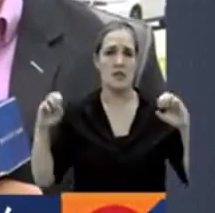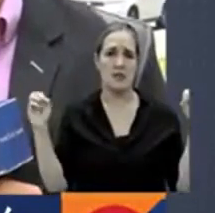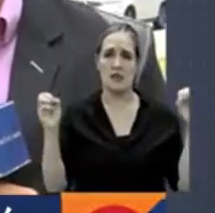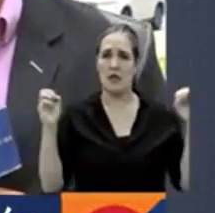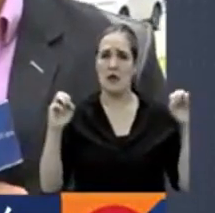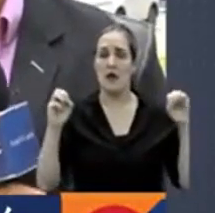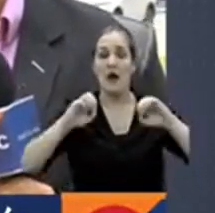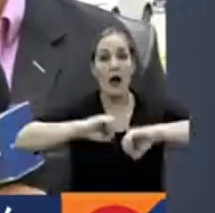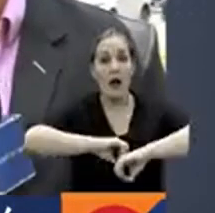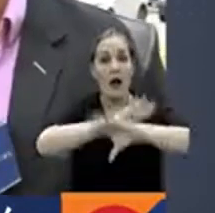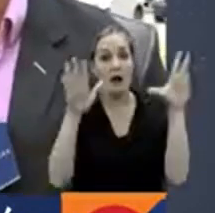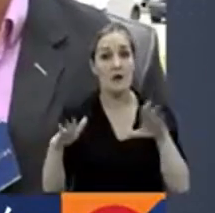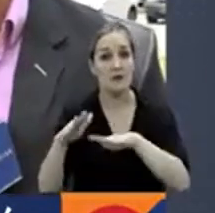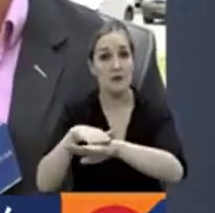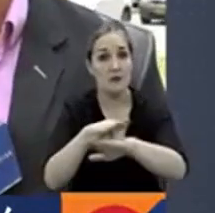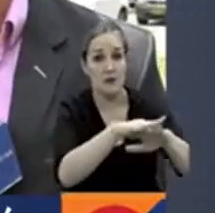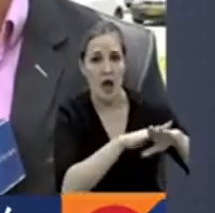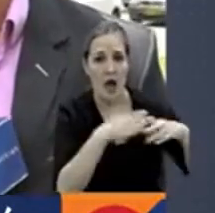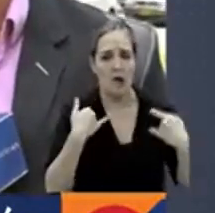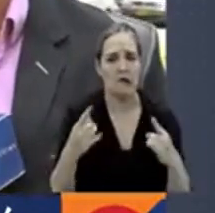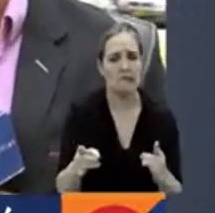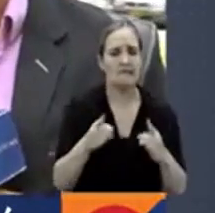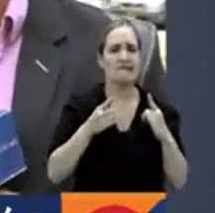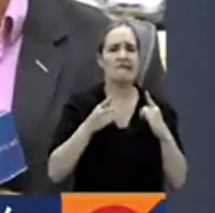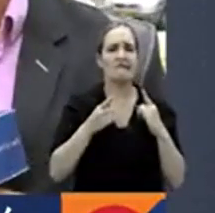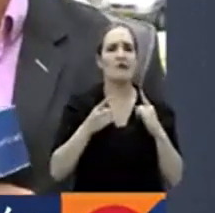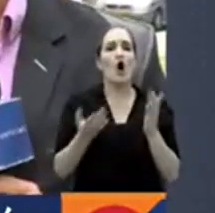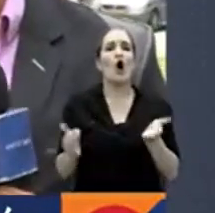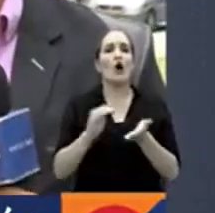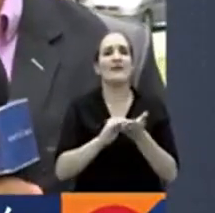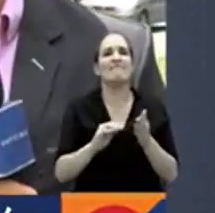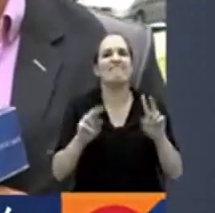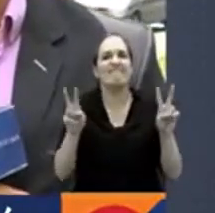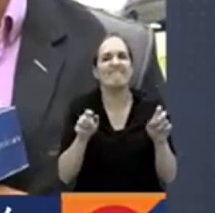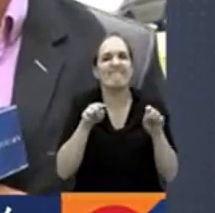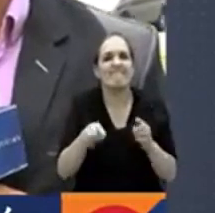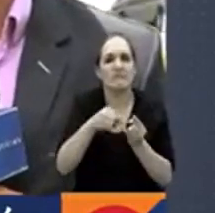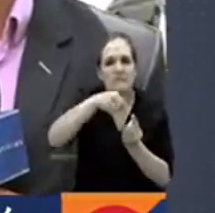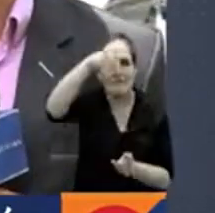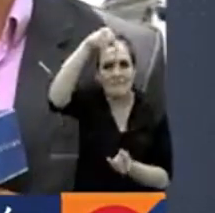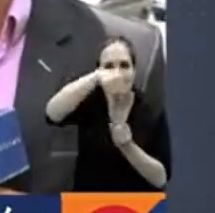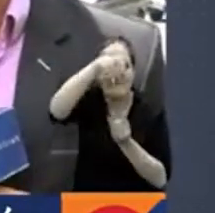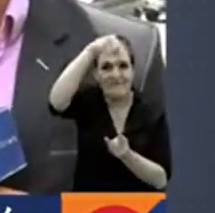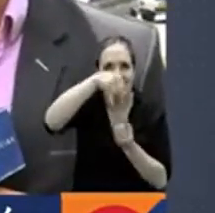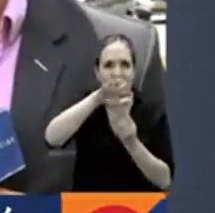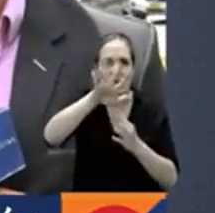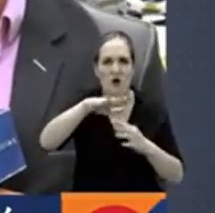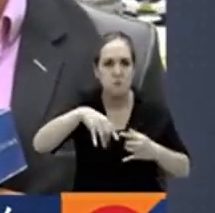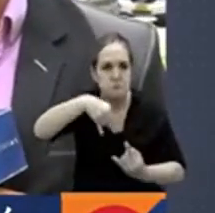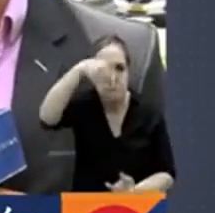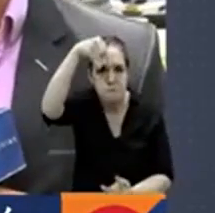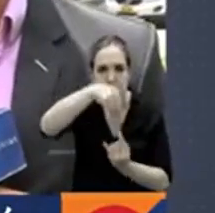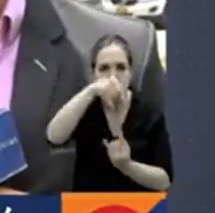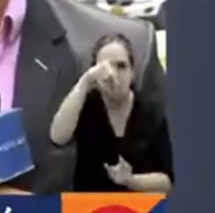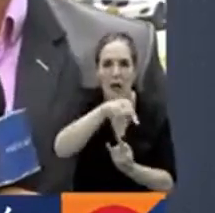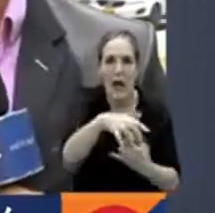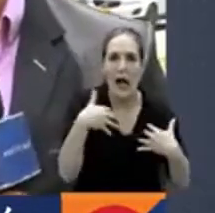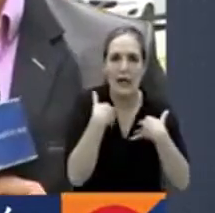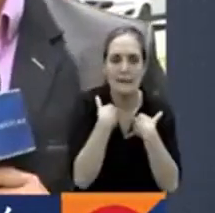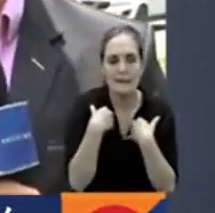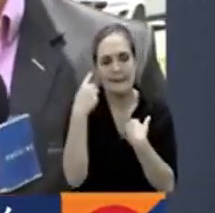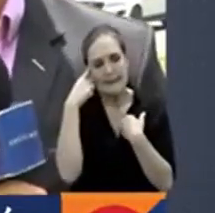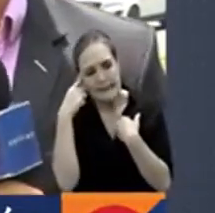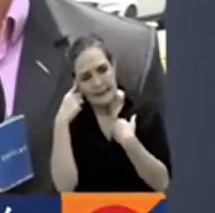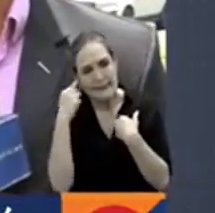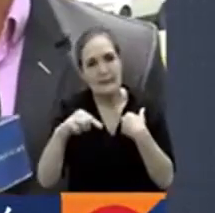aclarar que esto de nuevamente ha levantado la polémica de la necesidad que el gobierno departamental ha dado de poder trasladar